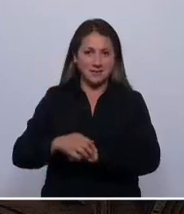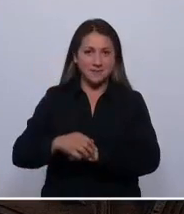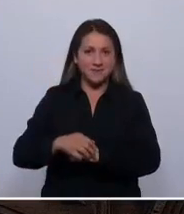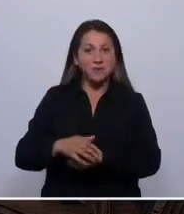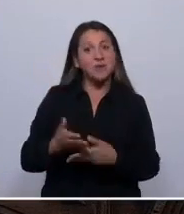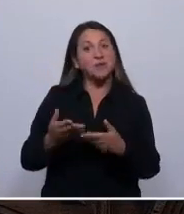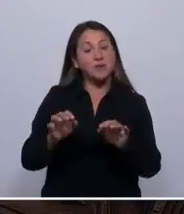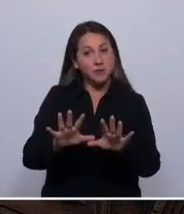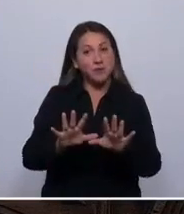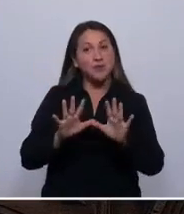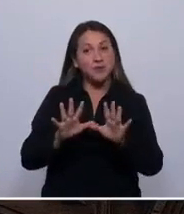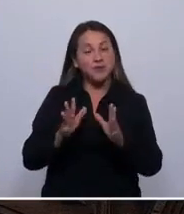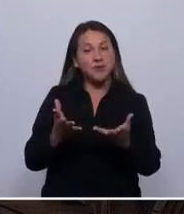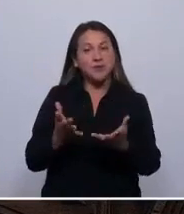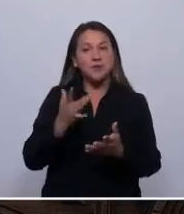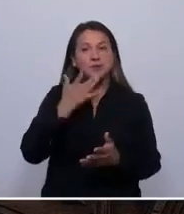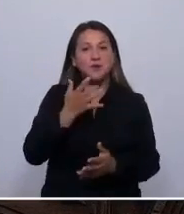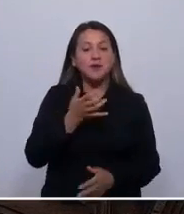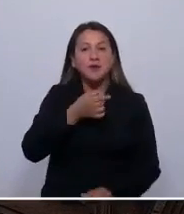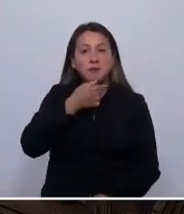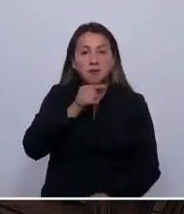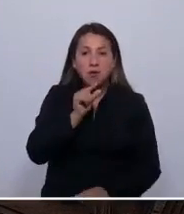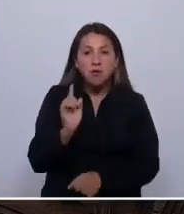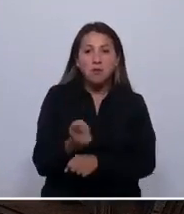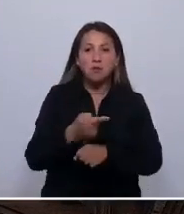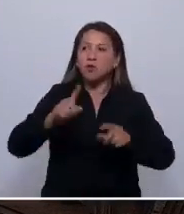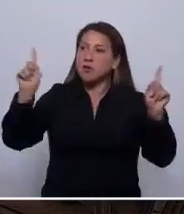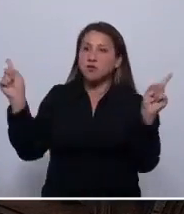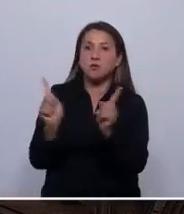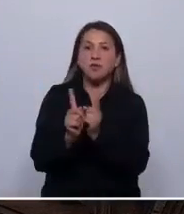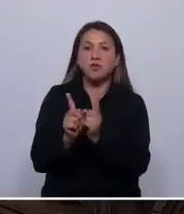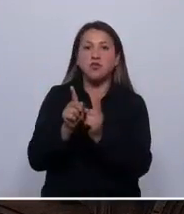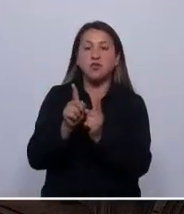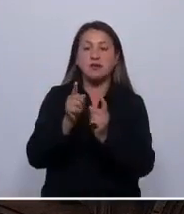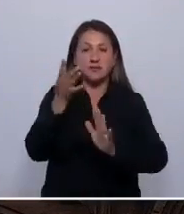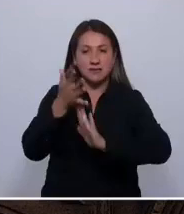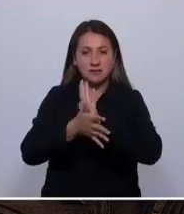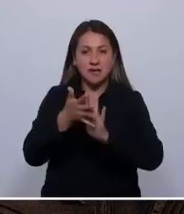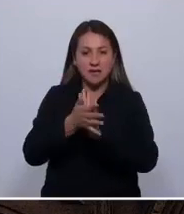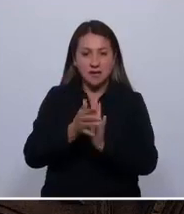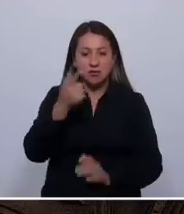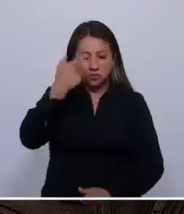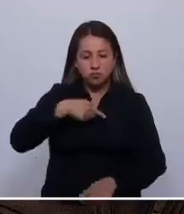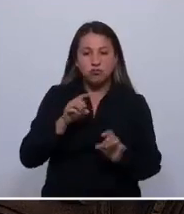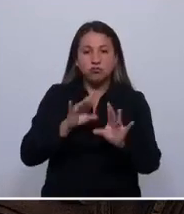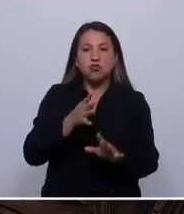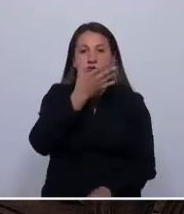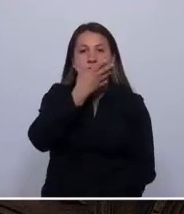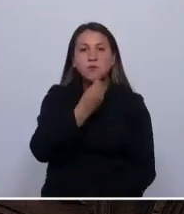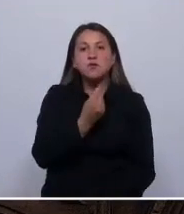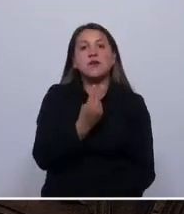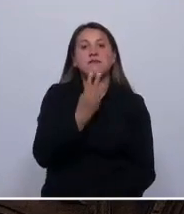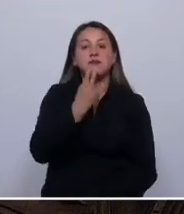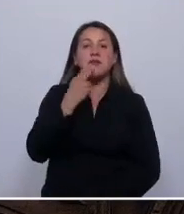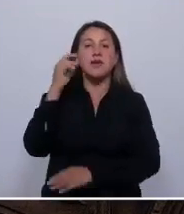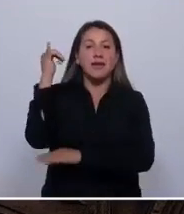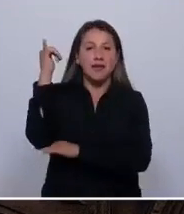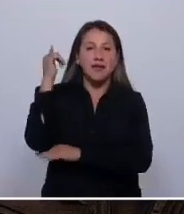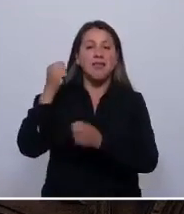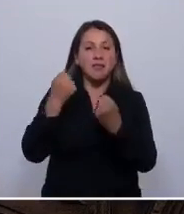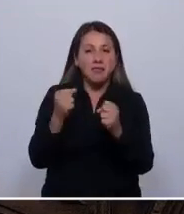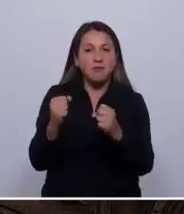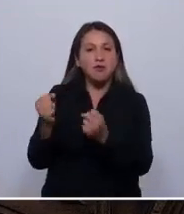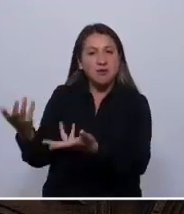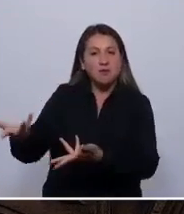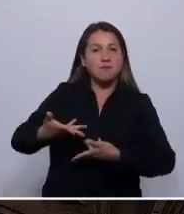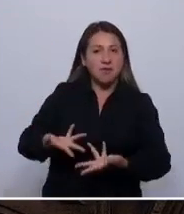revelador, como si en un par de minutos sistematizaran en esos gestos lo que soy, y la hermosa vida que el ajedrez y el deporte me han